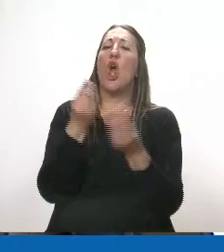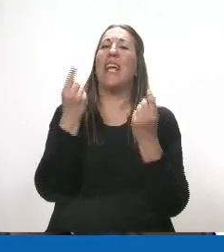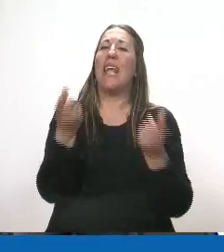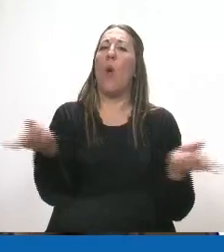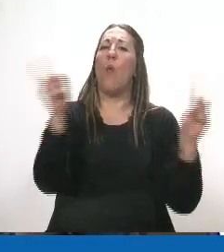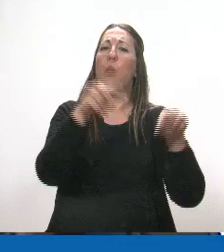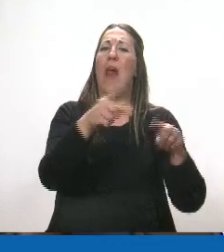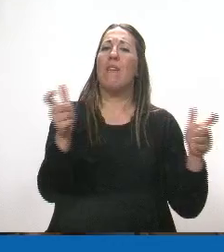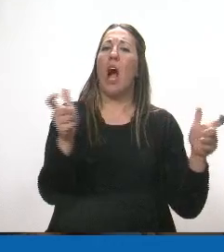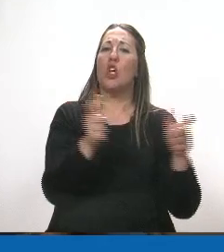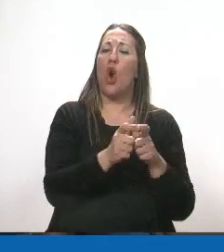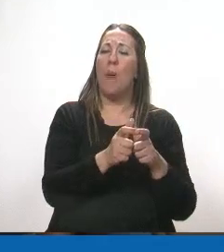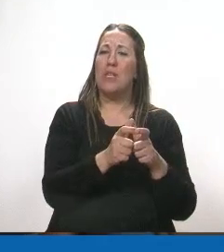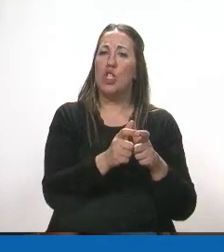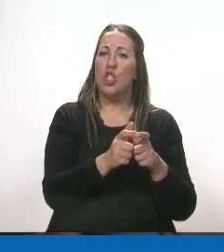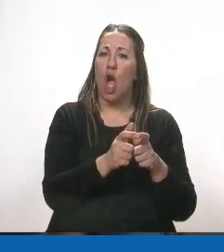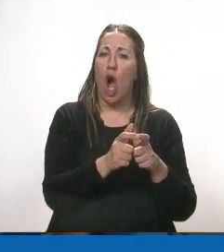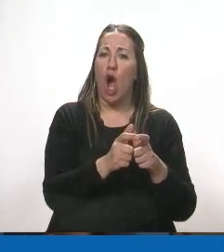comisión.